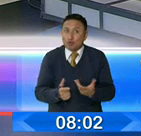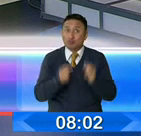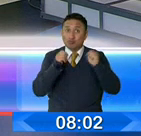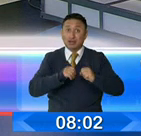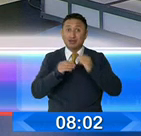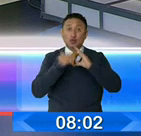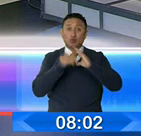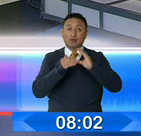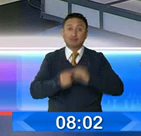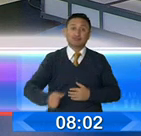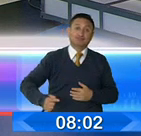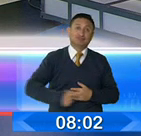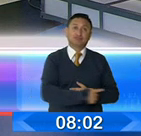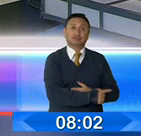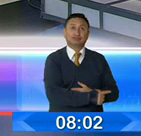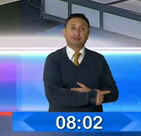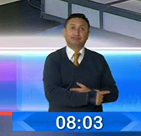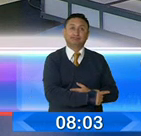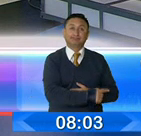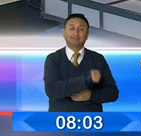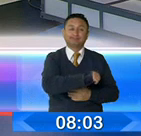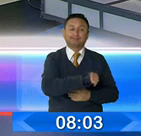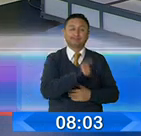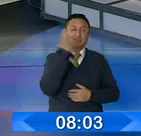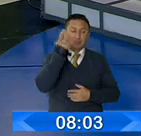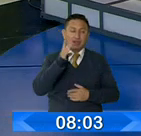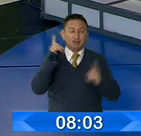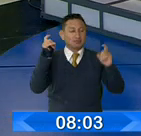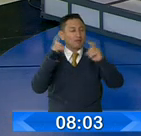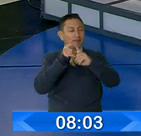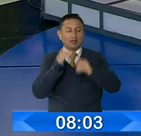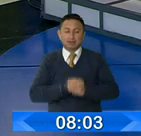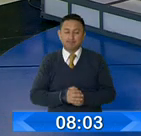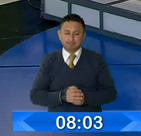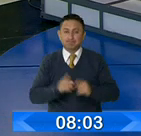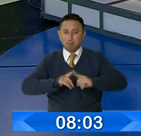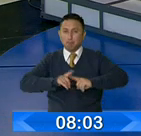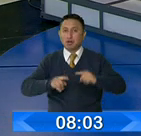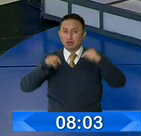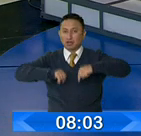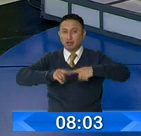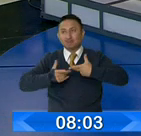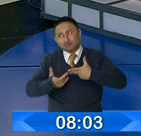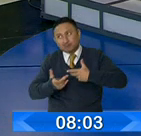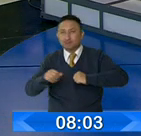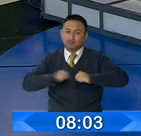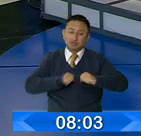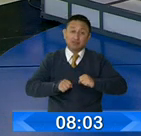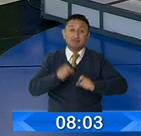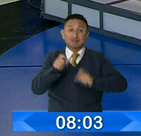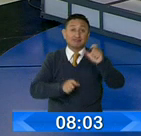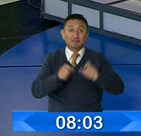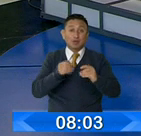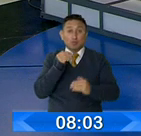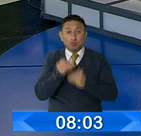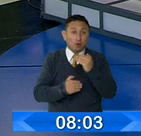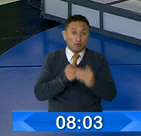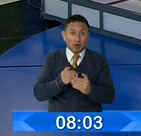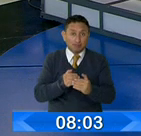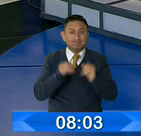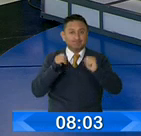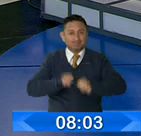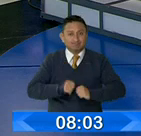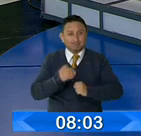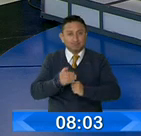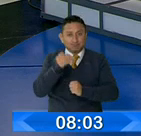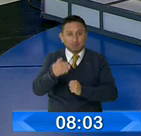en estos días complicados, días que no son fáciles, entendemos, pero que tratamos de cualquier manera de que las cosas por lo menos tengan